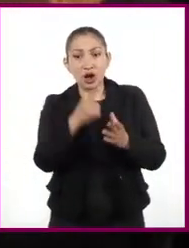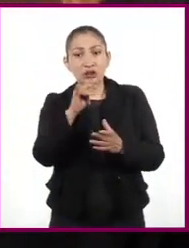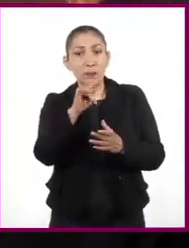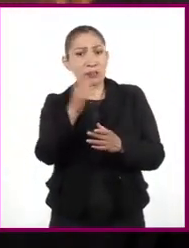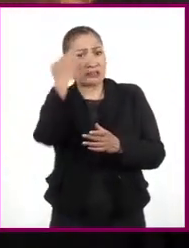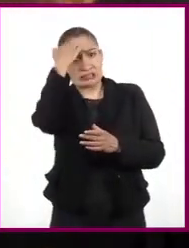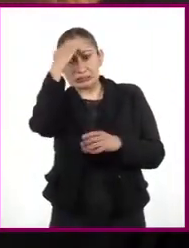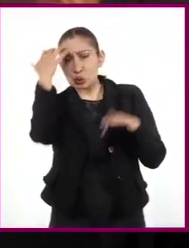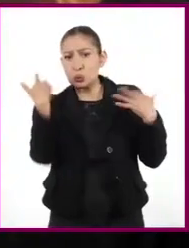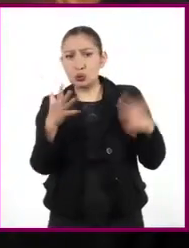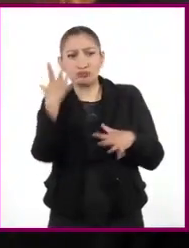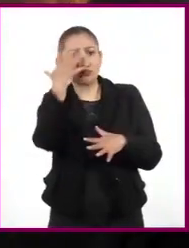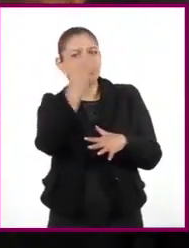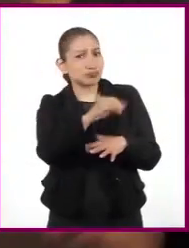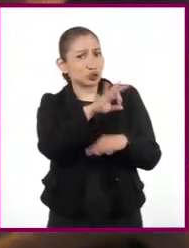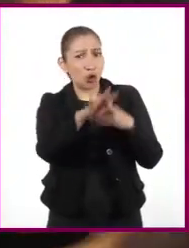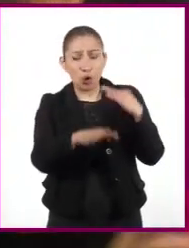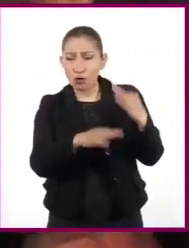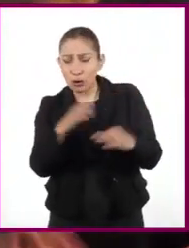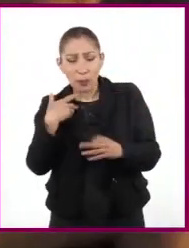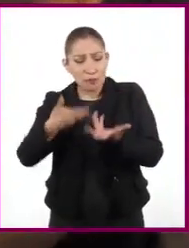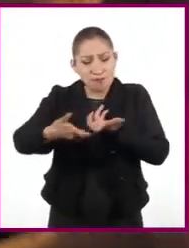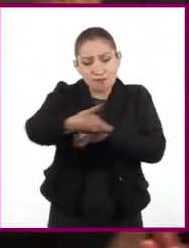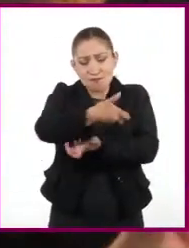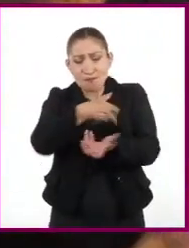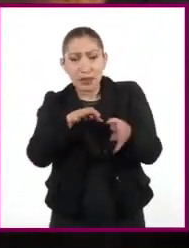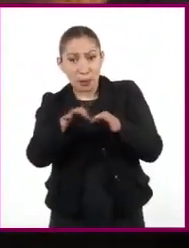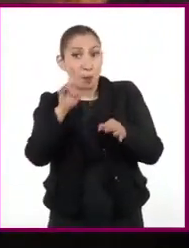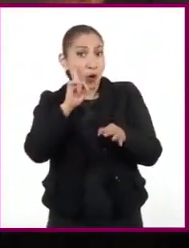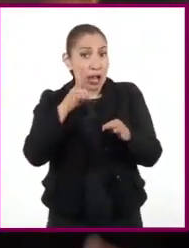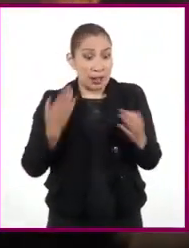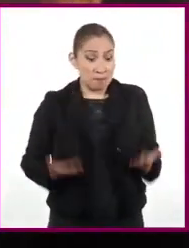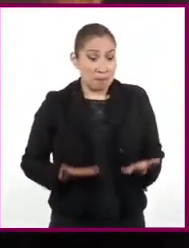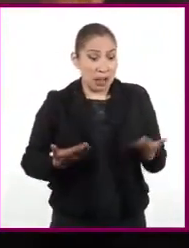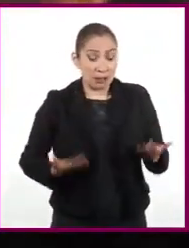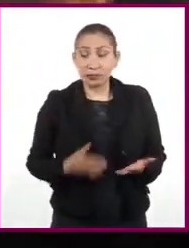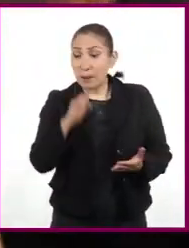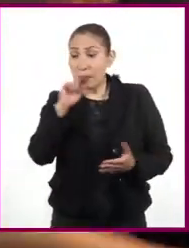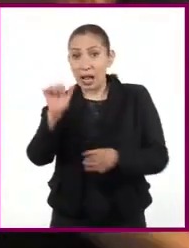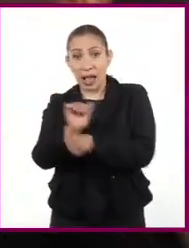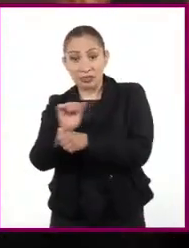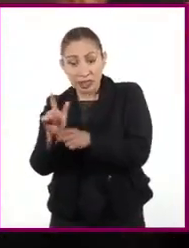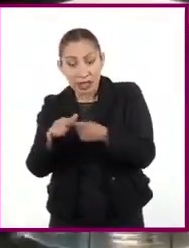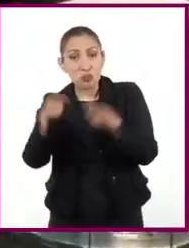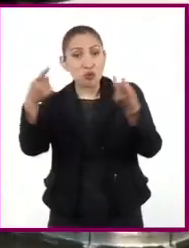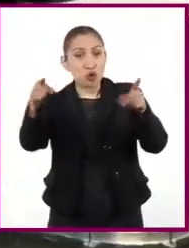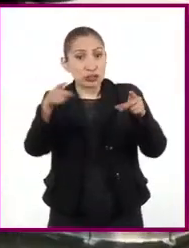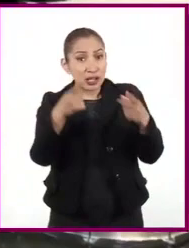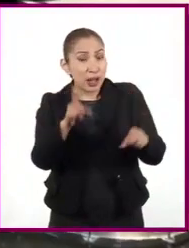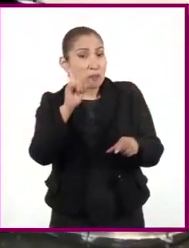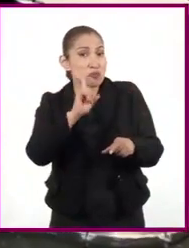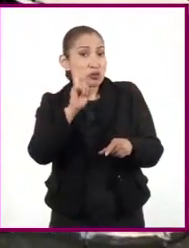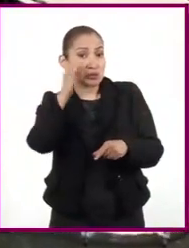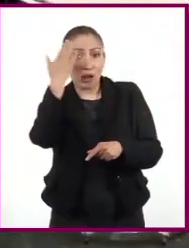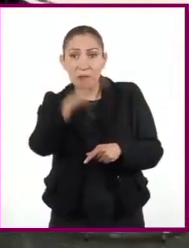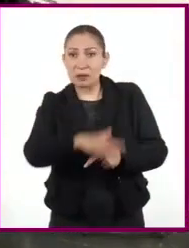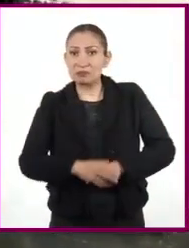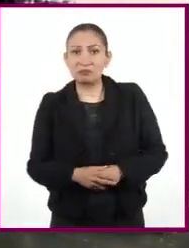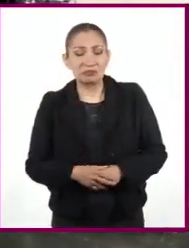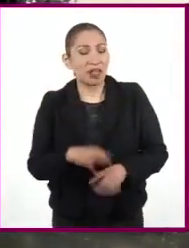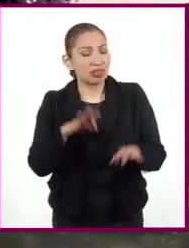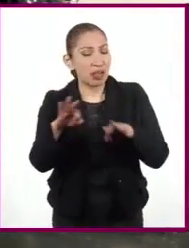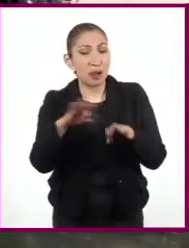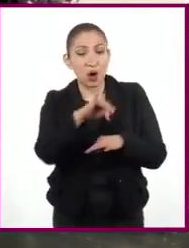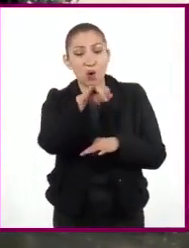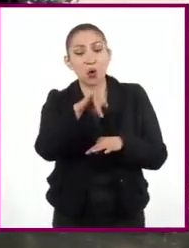siendo una experiencia muy bonita, porque no solo trabajo con bailadoras que hay aquí, sino con actrices, con música. Y